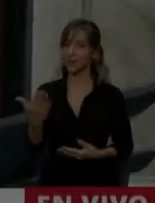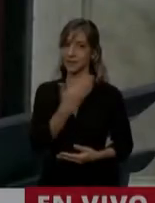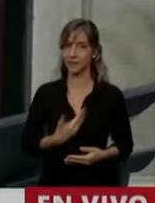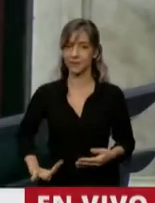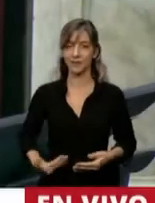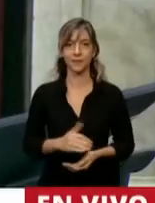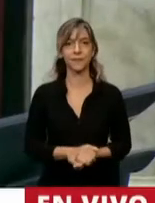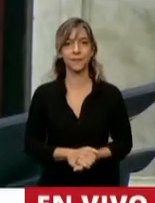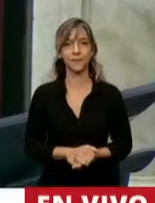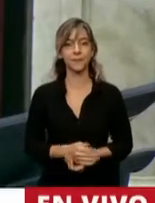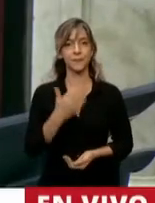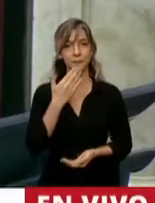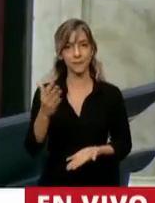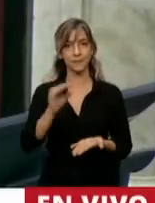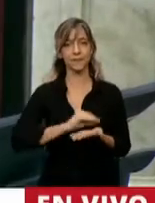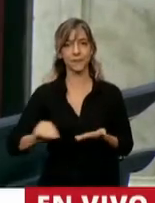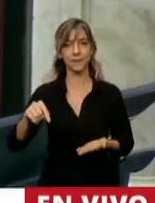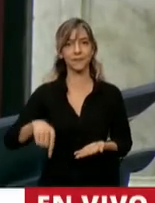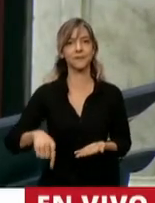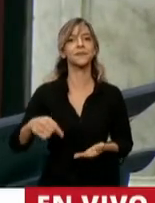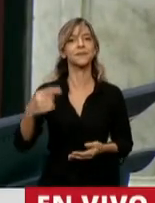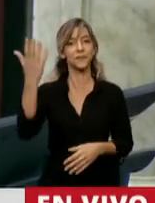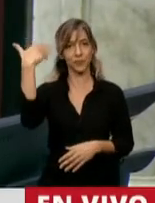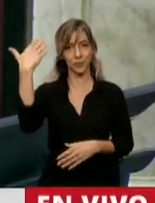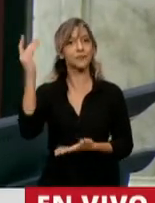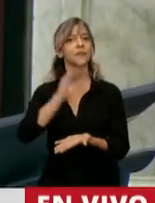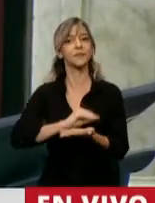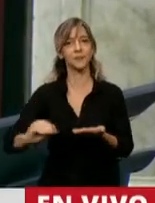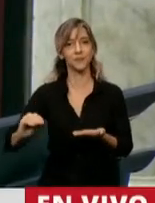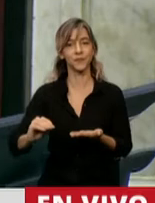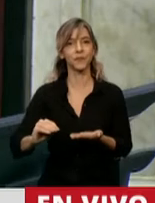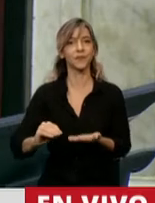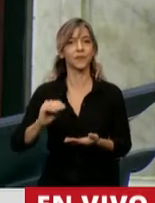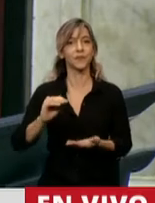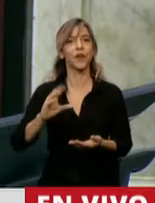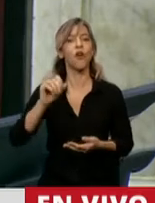Tiene la palabra el diputado Carlos Alberto Vivero.